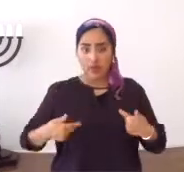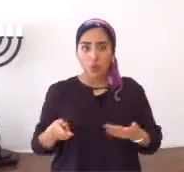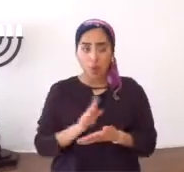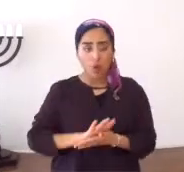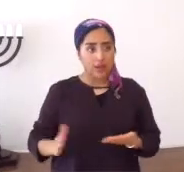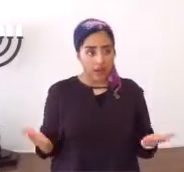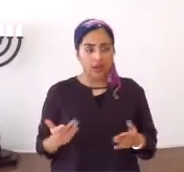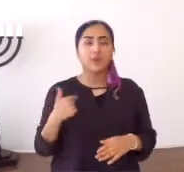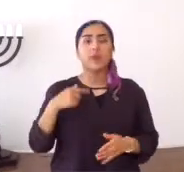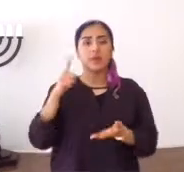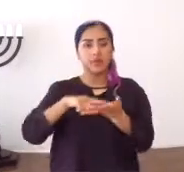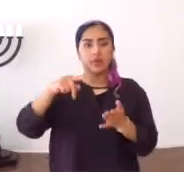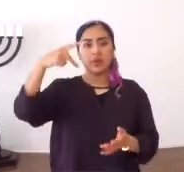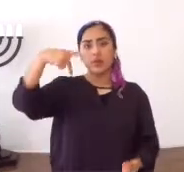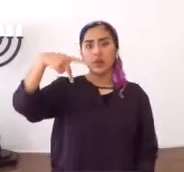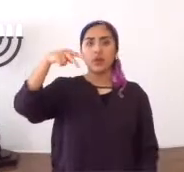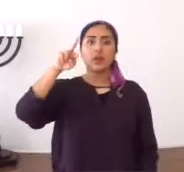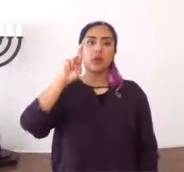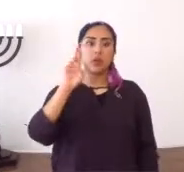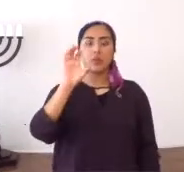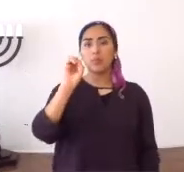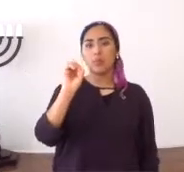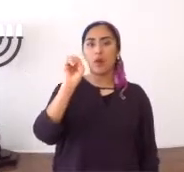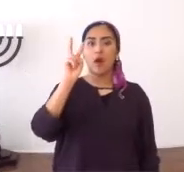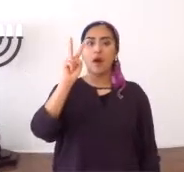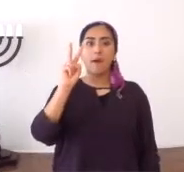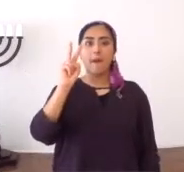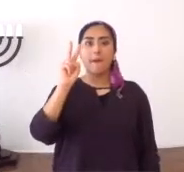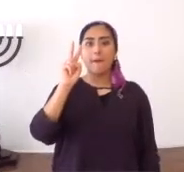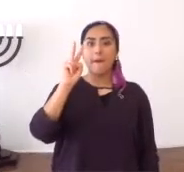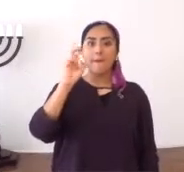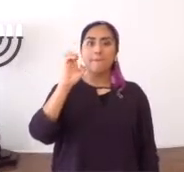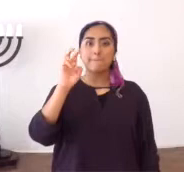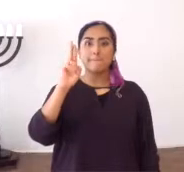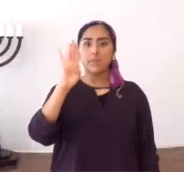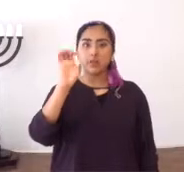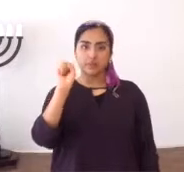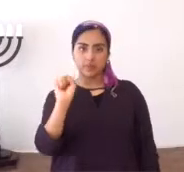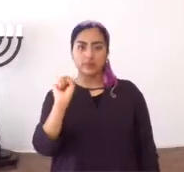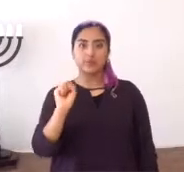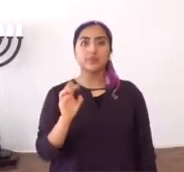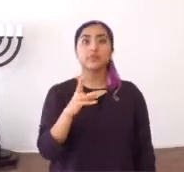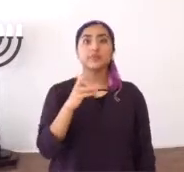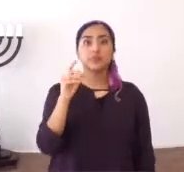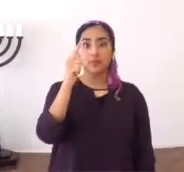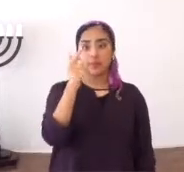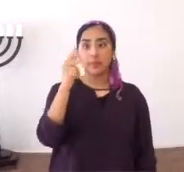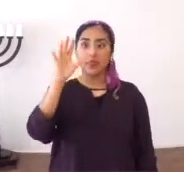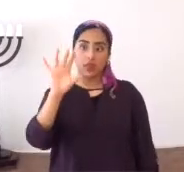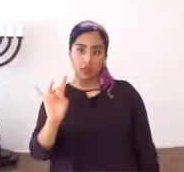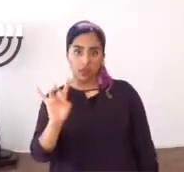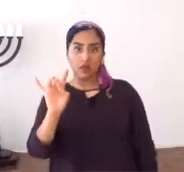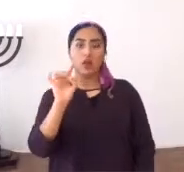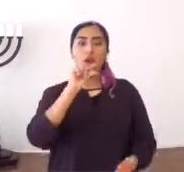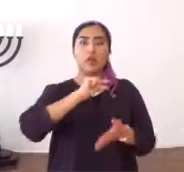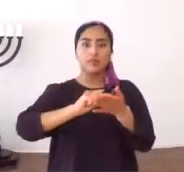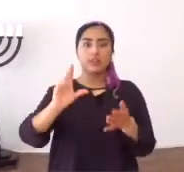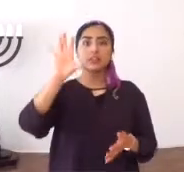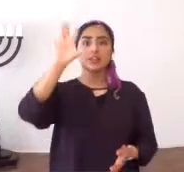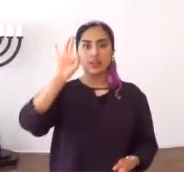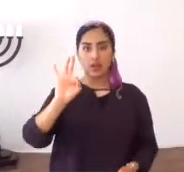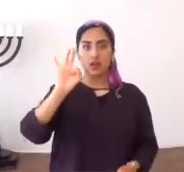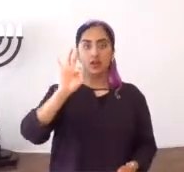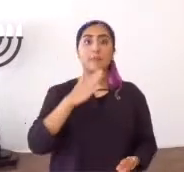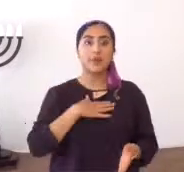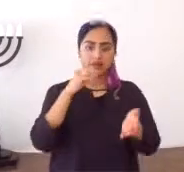sucedido, a Kadoshinaka, muchos de los santos, vamos a proverbios, por favor, proverbios 28, y, y lo vamos